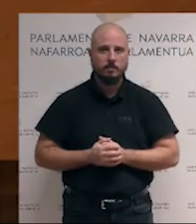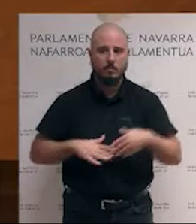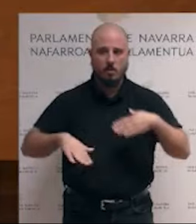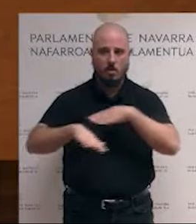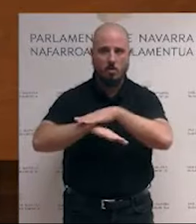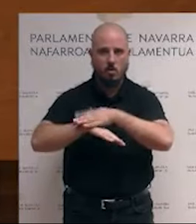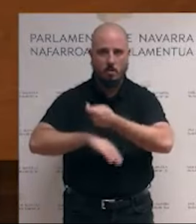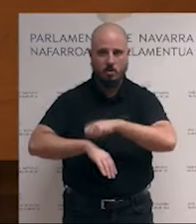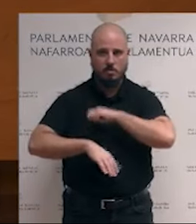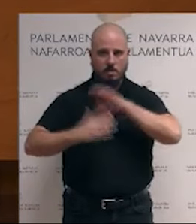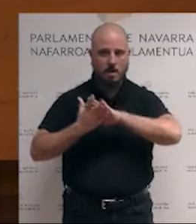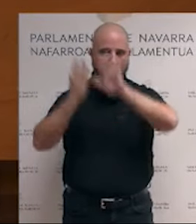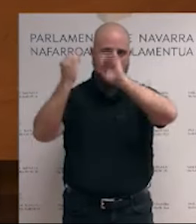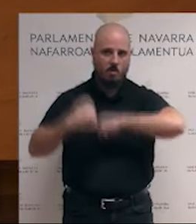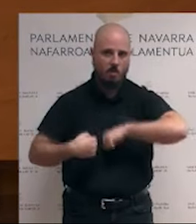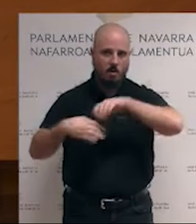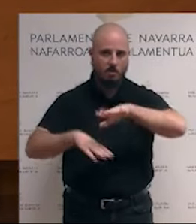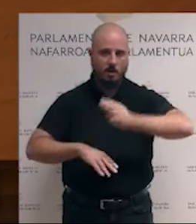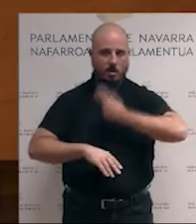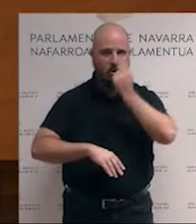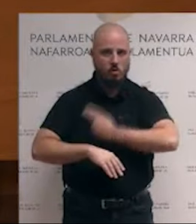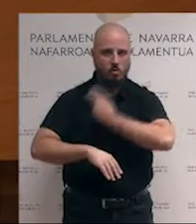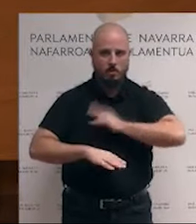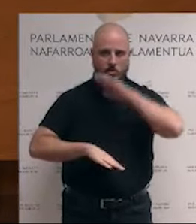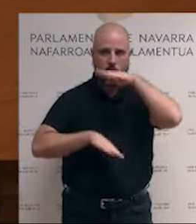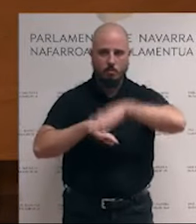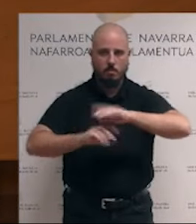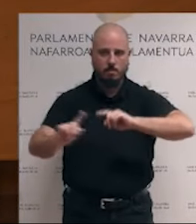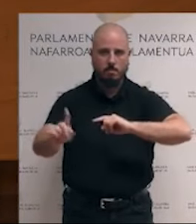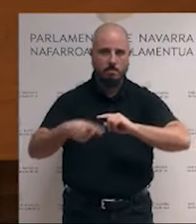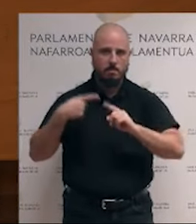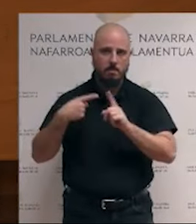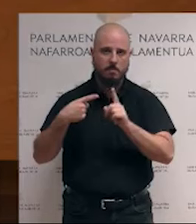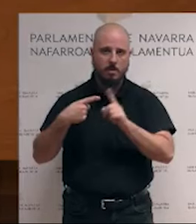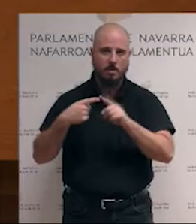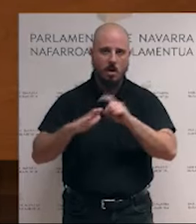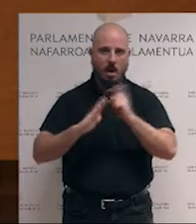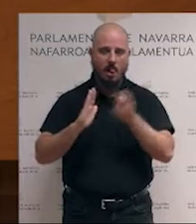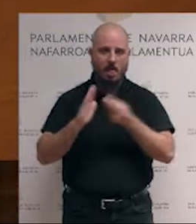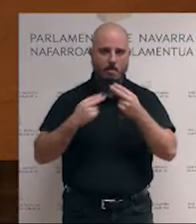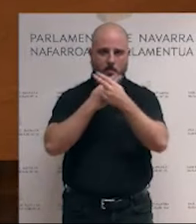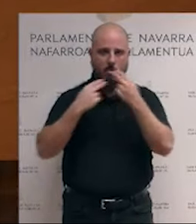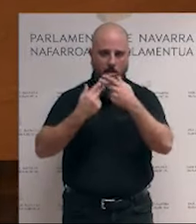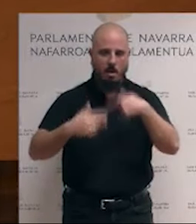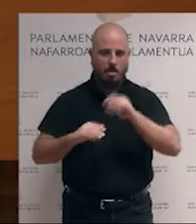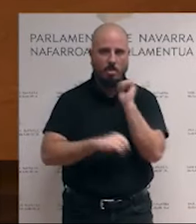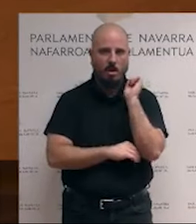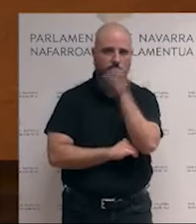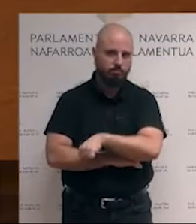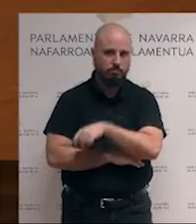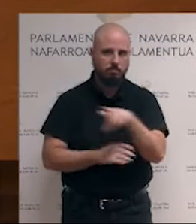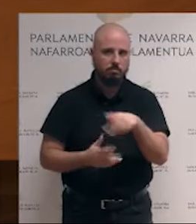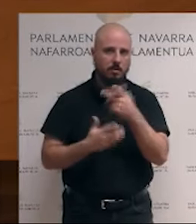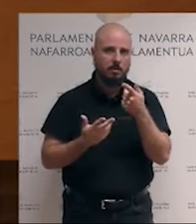del Estado para cumplir nuestro compromiso. Primero, terminar con la ley Mordaza y recuperar el respeto